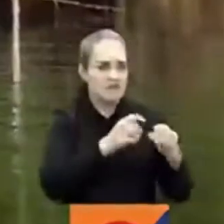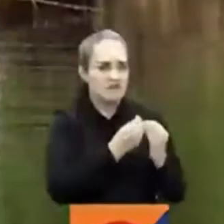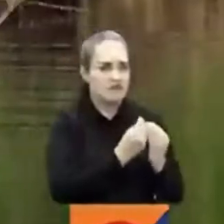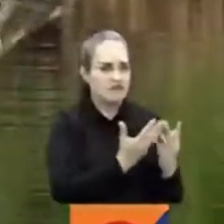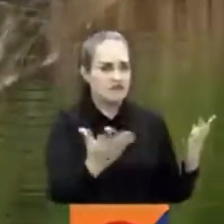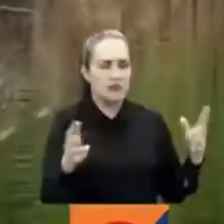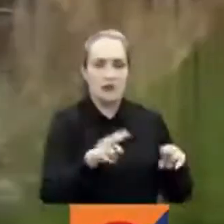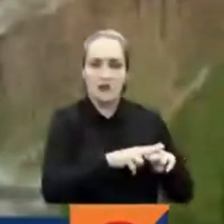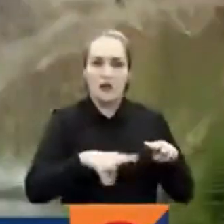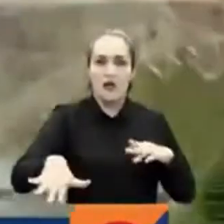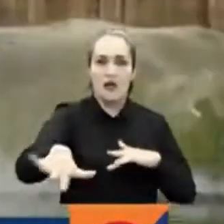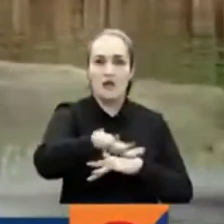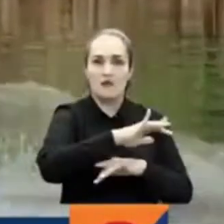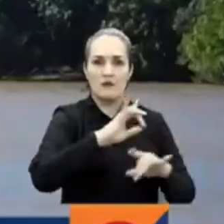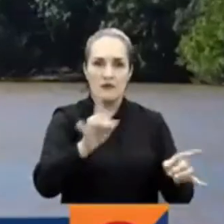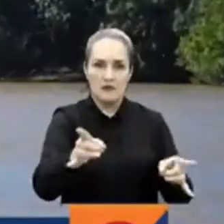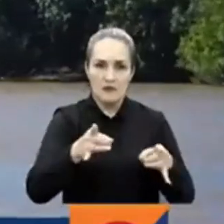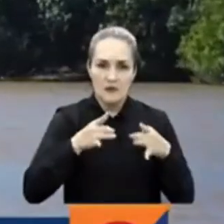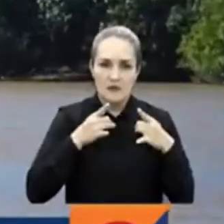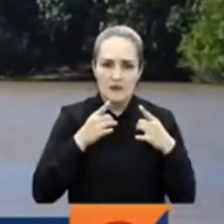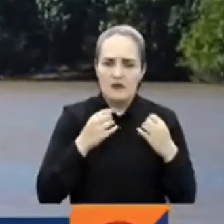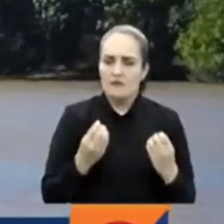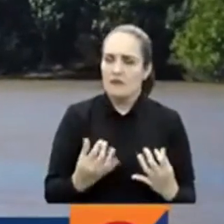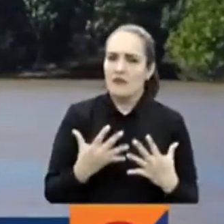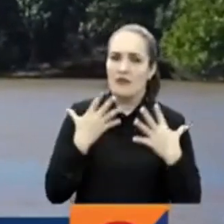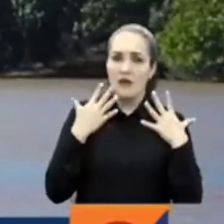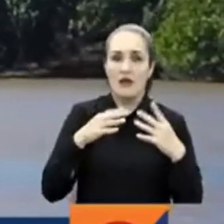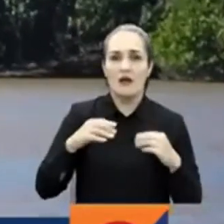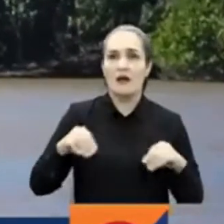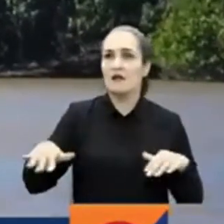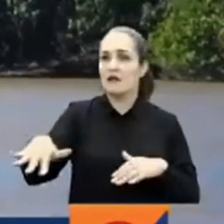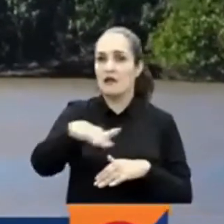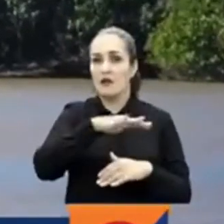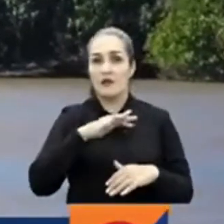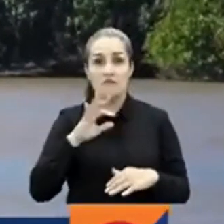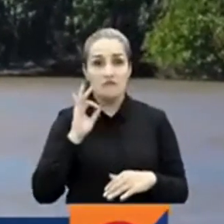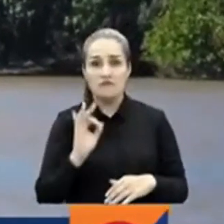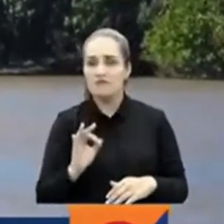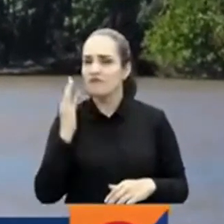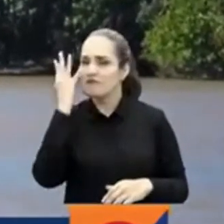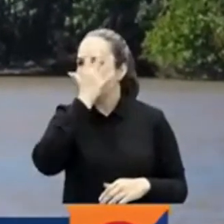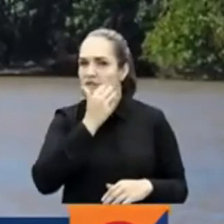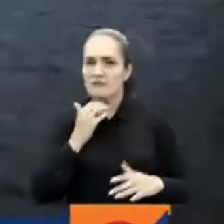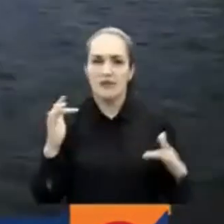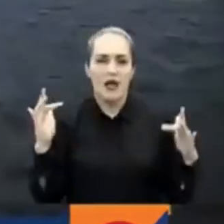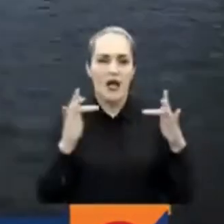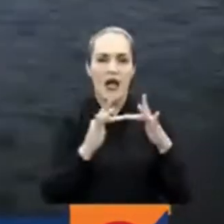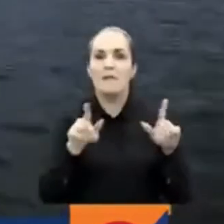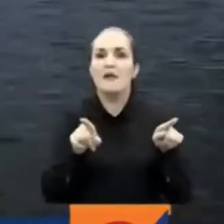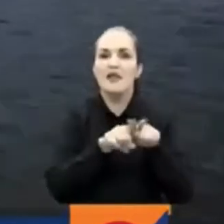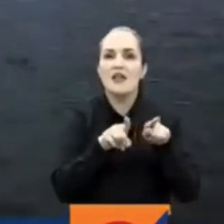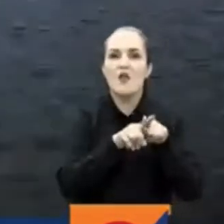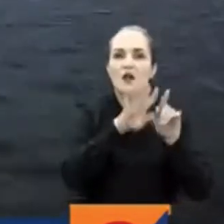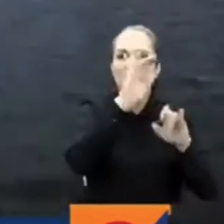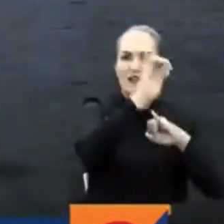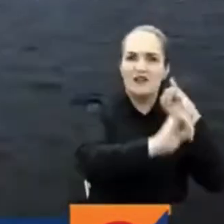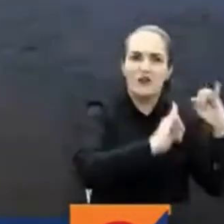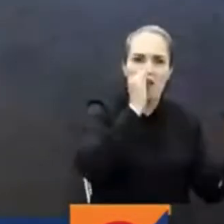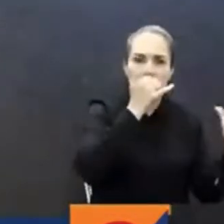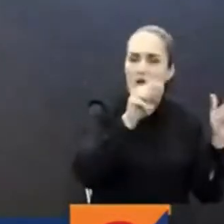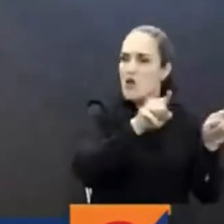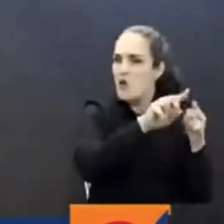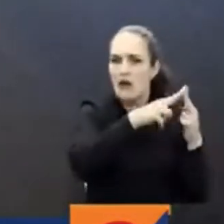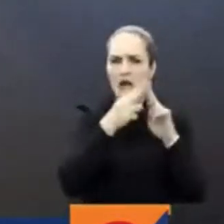abrumal. Que existe en esta región una producción al mejor estilo de la National Geographic para conocer